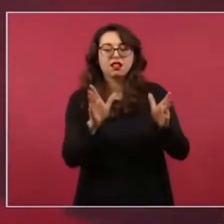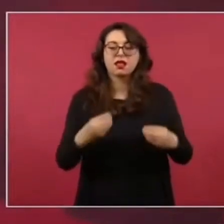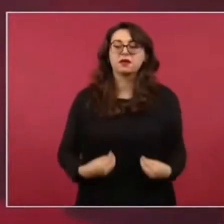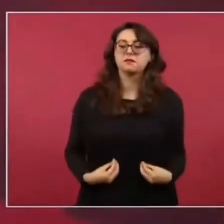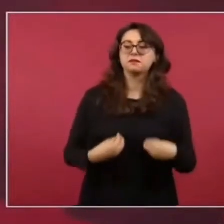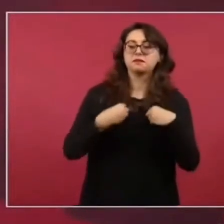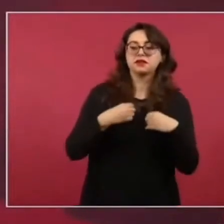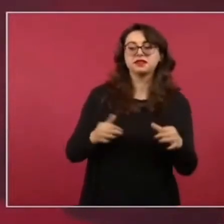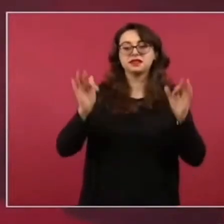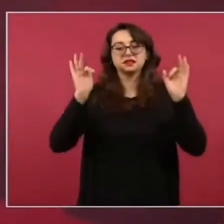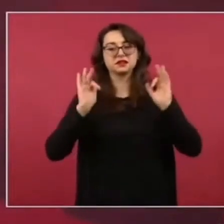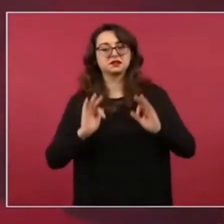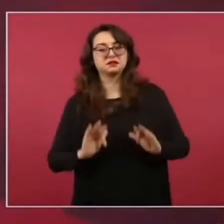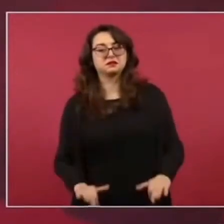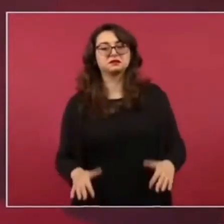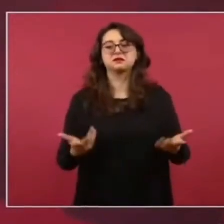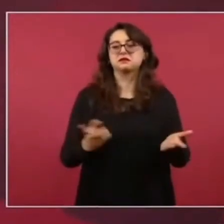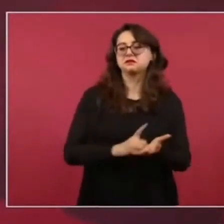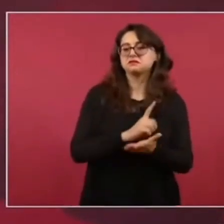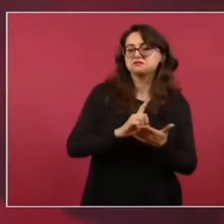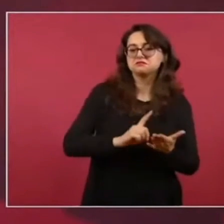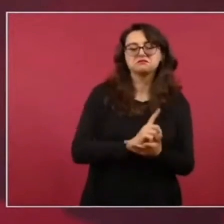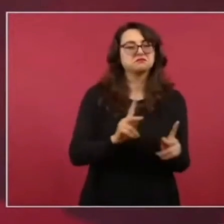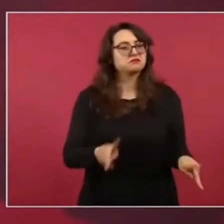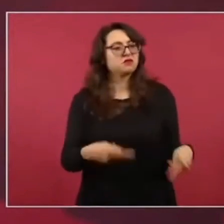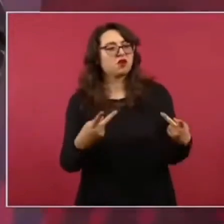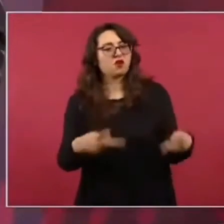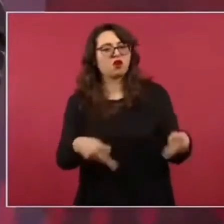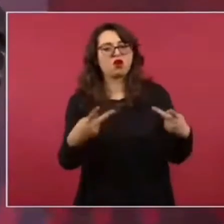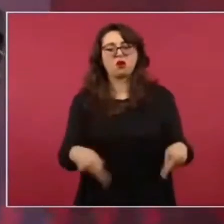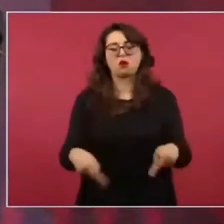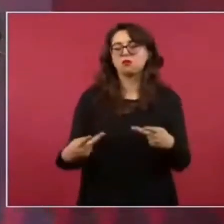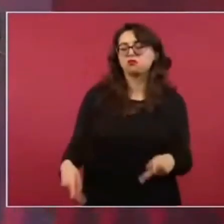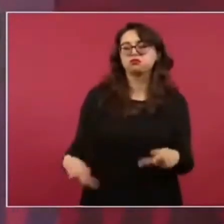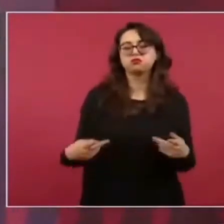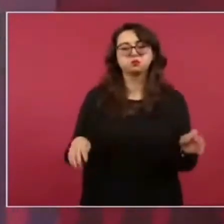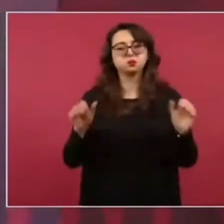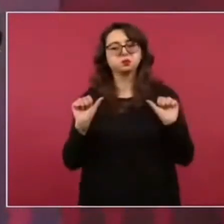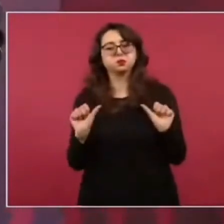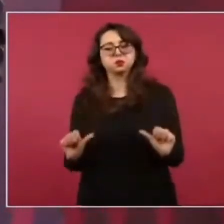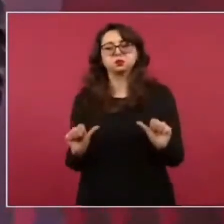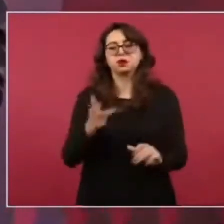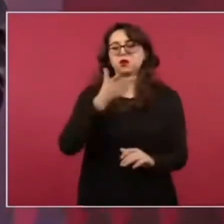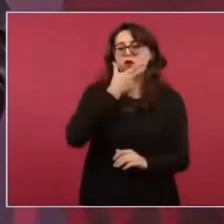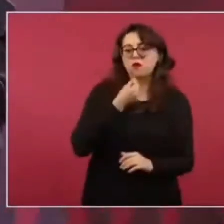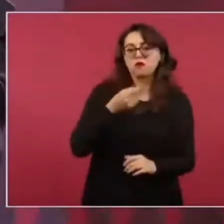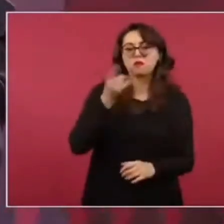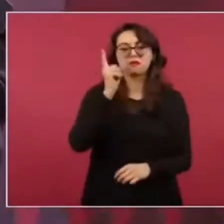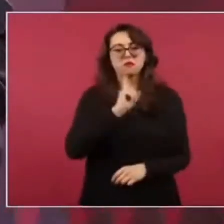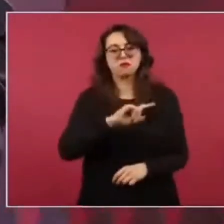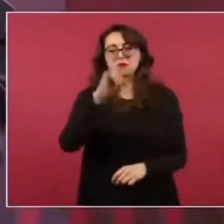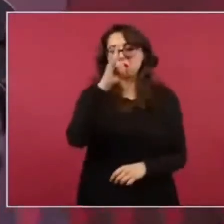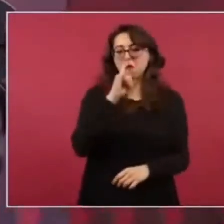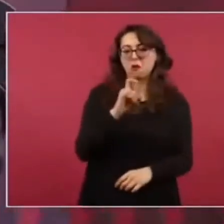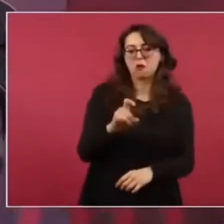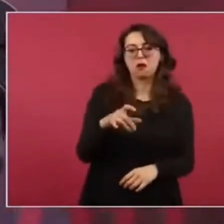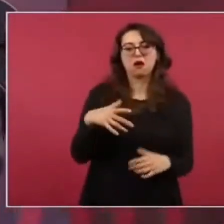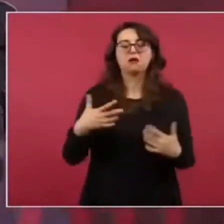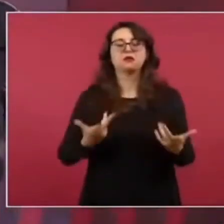Muchachas, muchachos guapos, los narcotraficantes, mansiones,